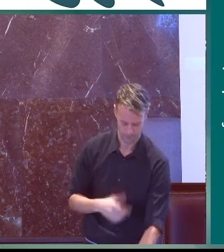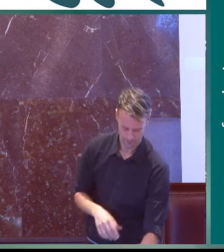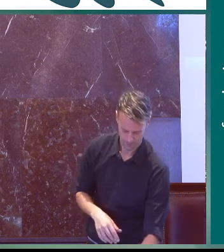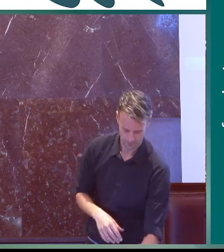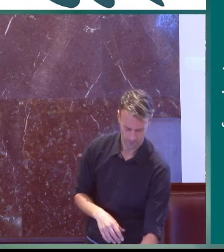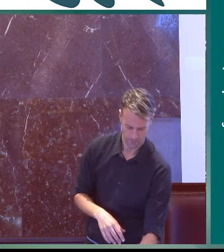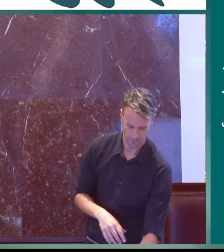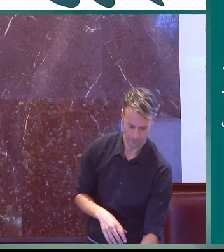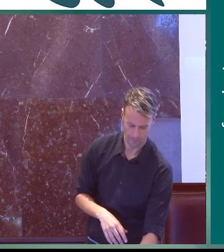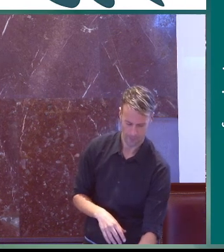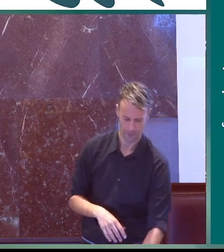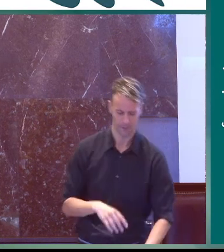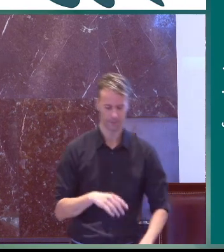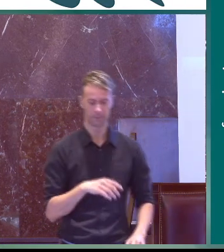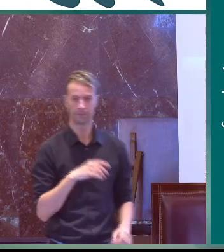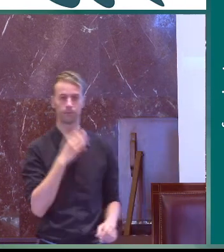avanzado y hemos trabajado muchísimo